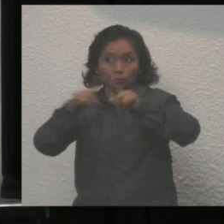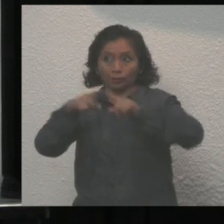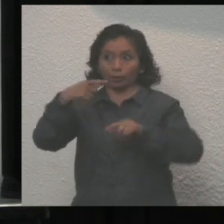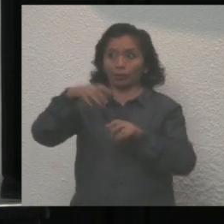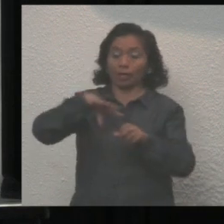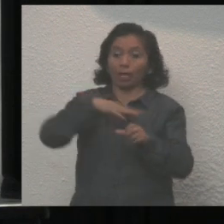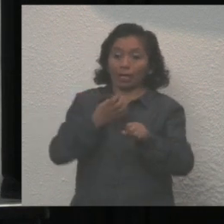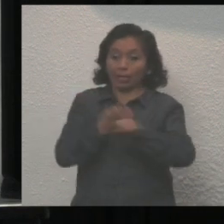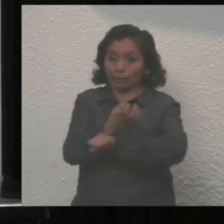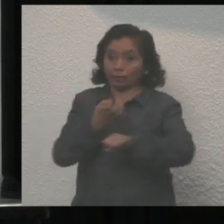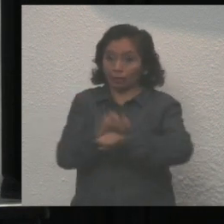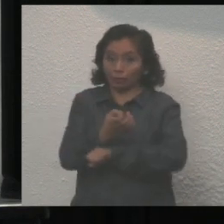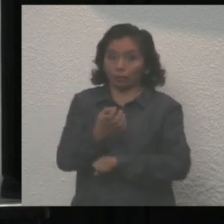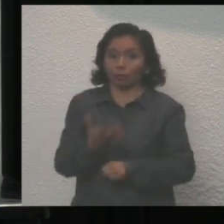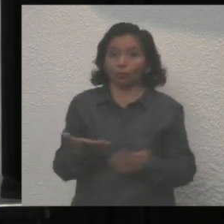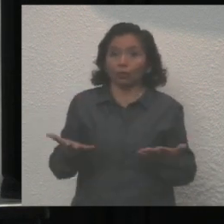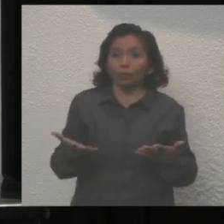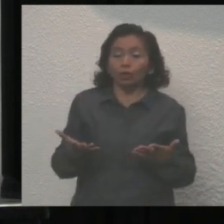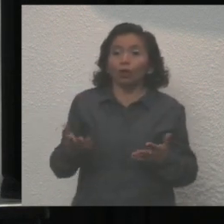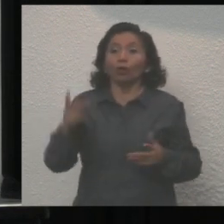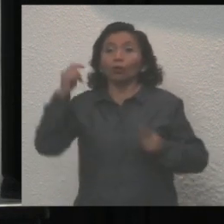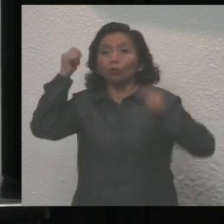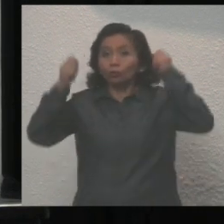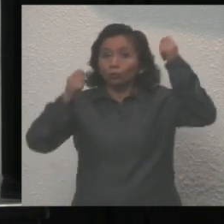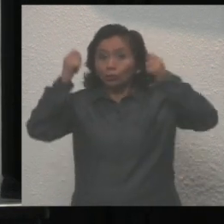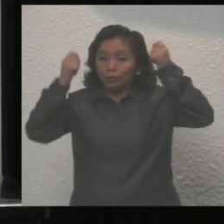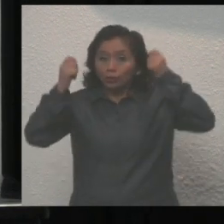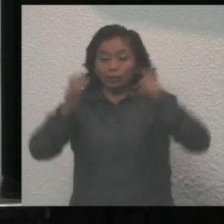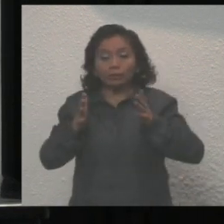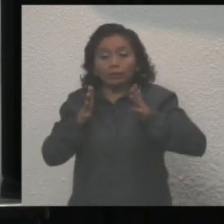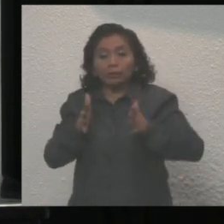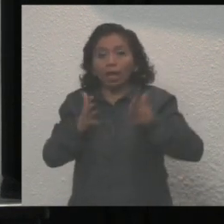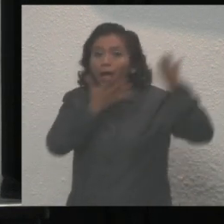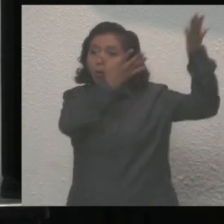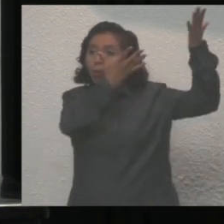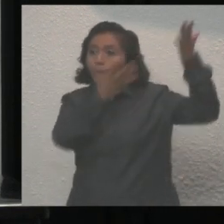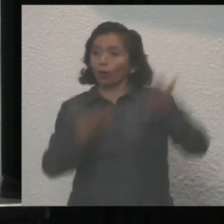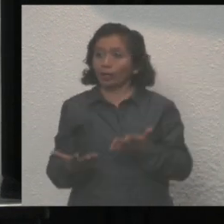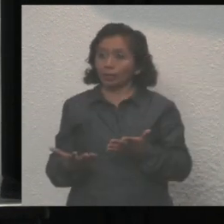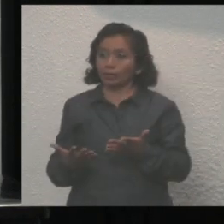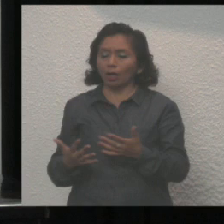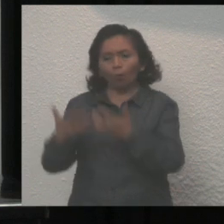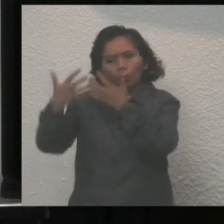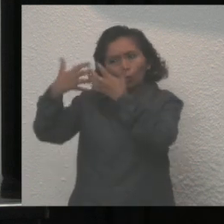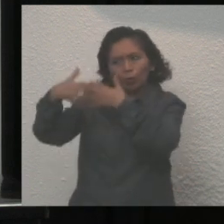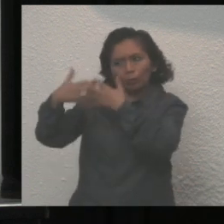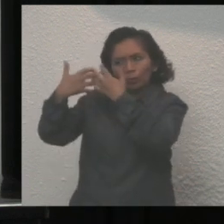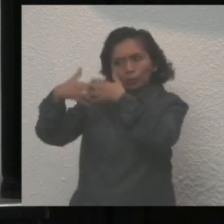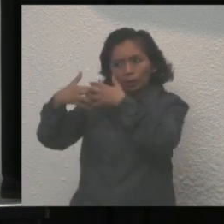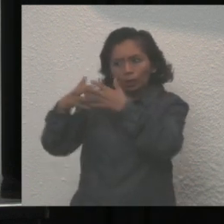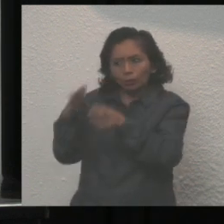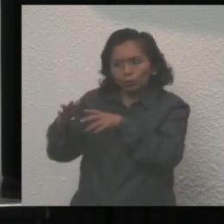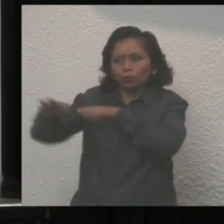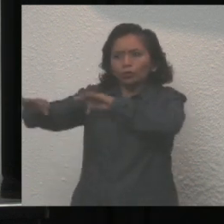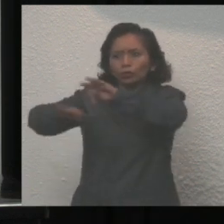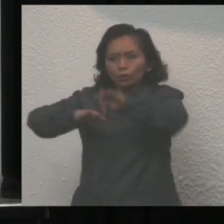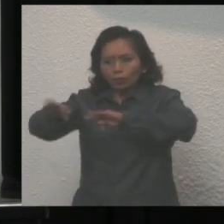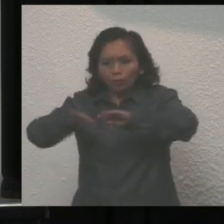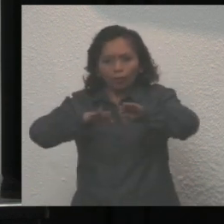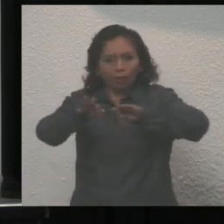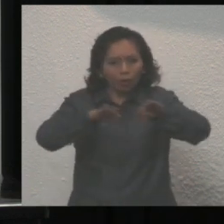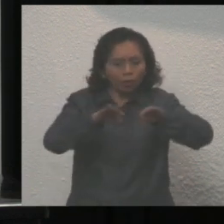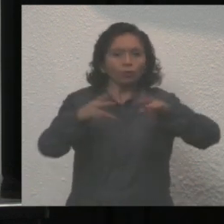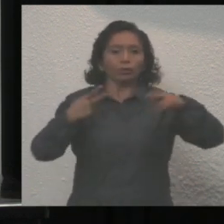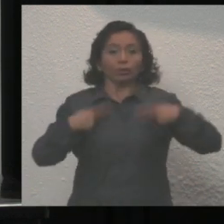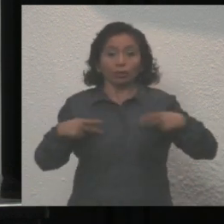A la fecha, los turistas regresan y con el compromiso de los empresarios, con el trabajo de los ciudadanos